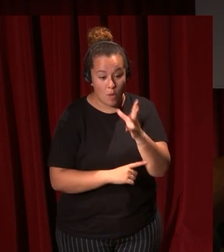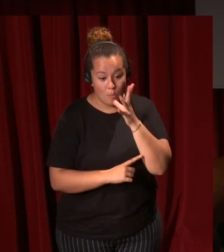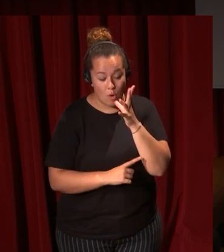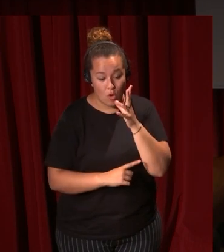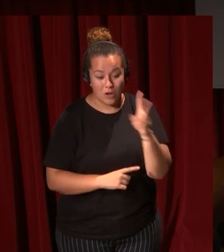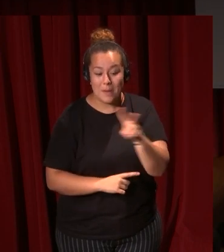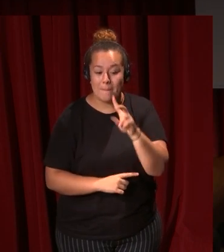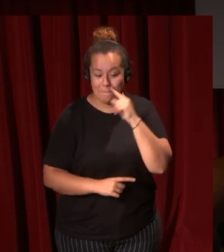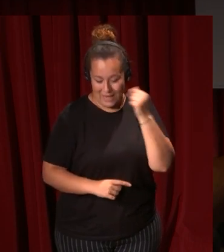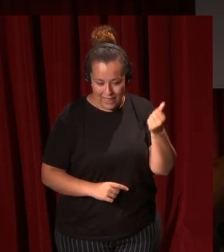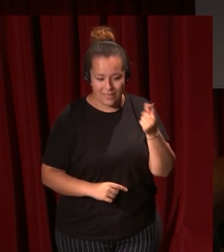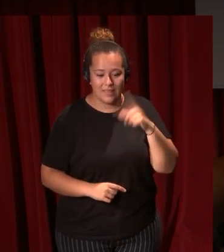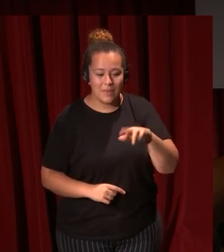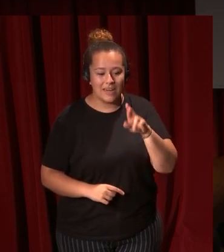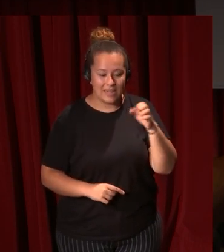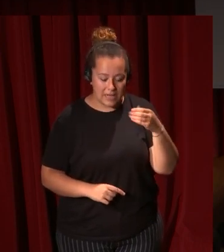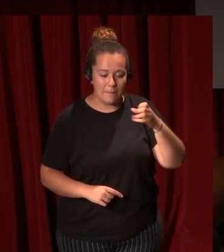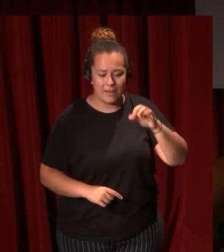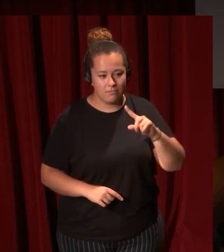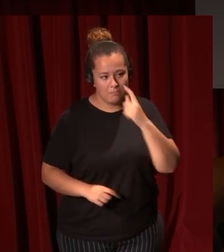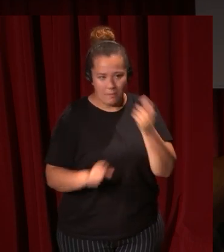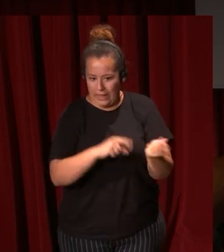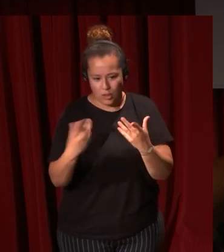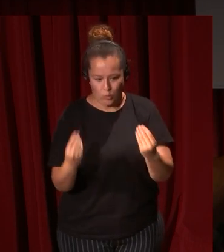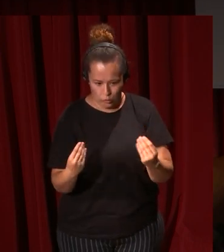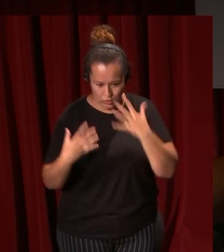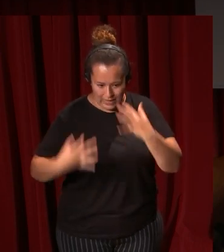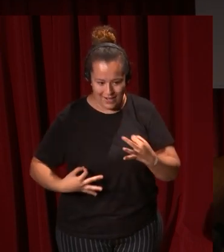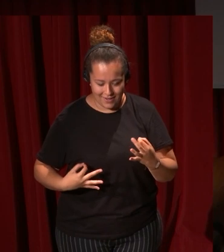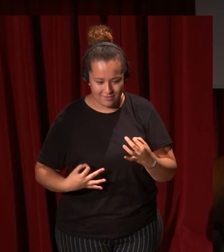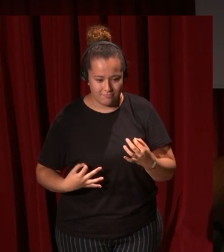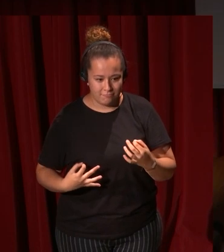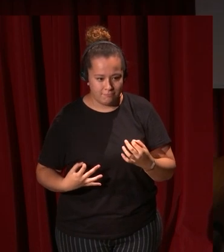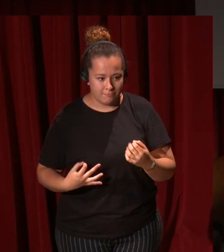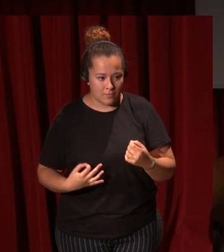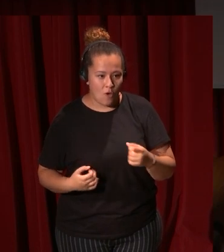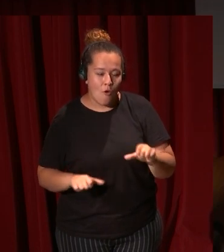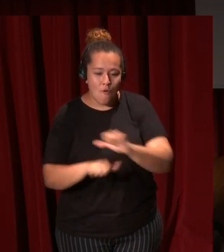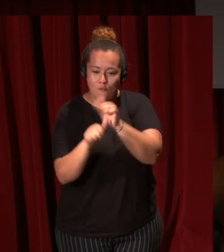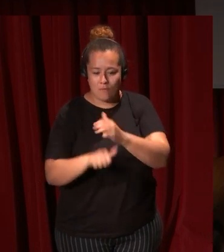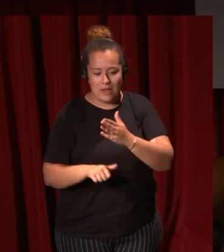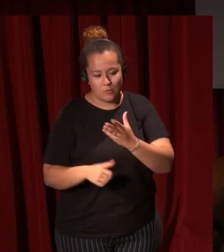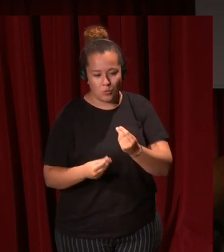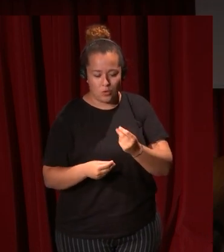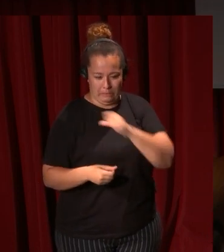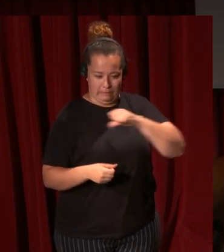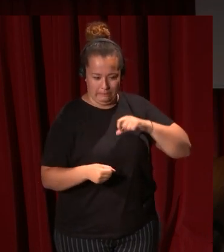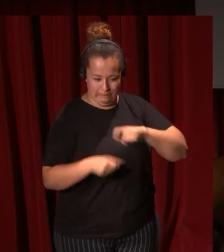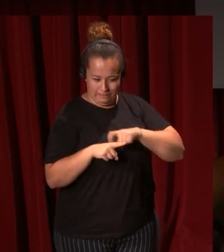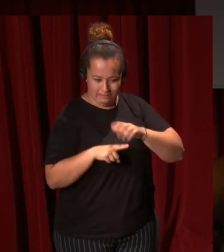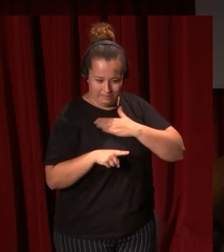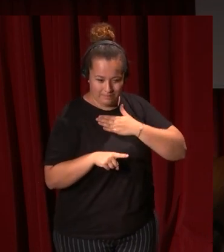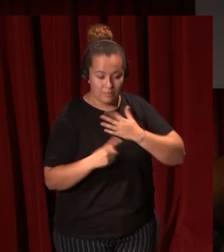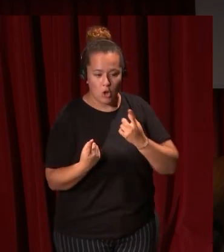no pintan así se parecen mucho realmente ¿no? son dos maneras muy personales en ambos casos pero claramente que tienen un idioma común